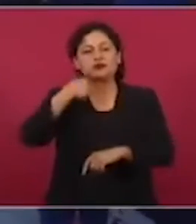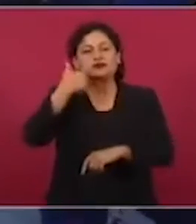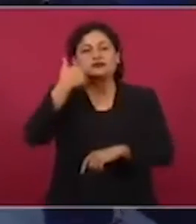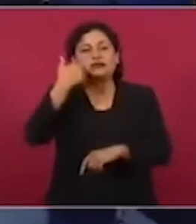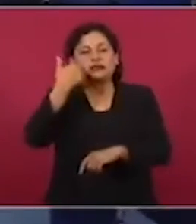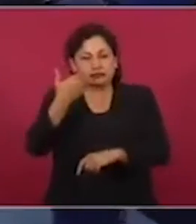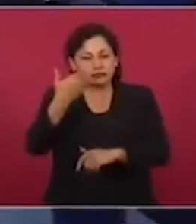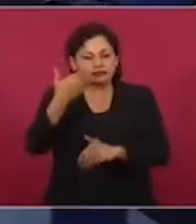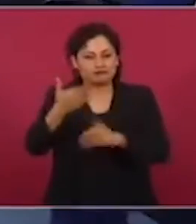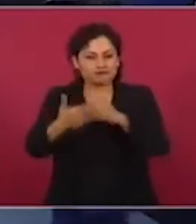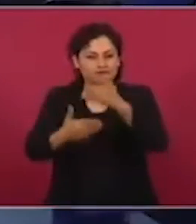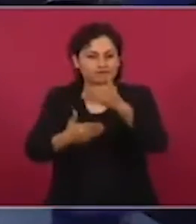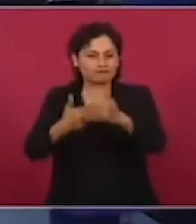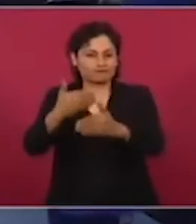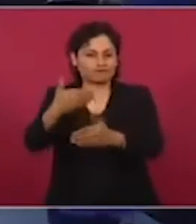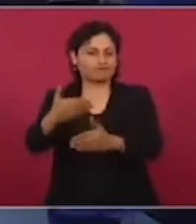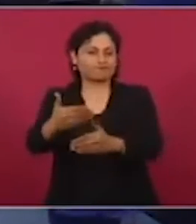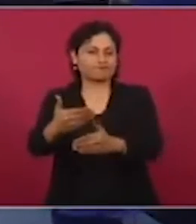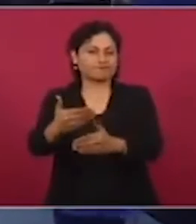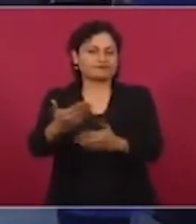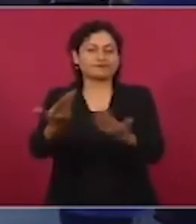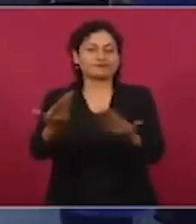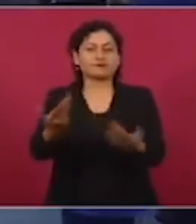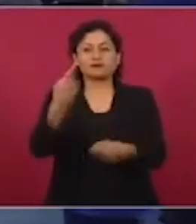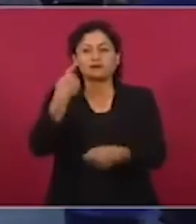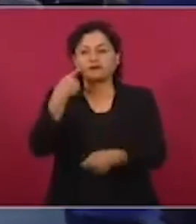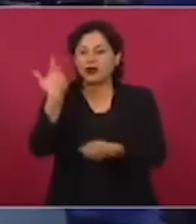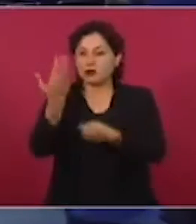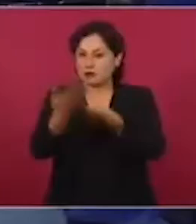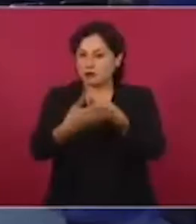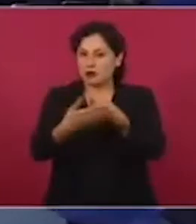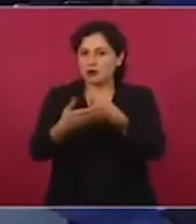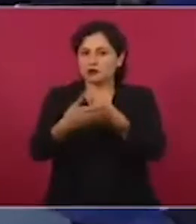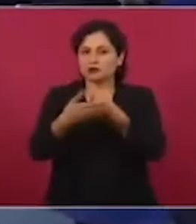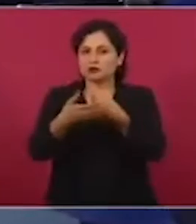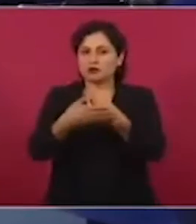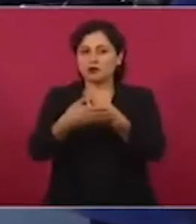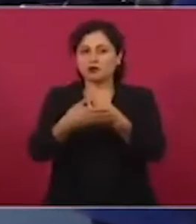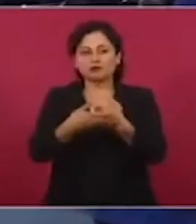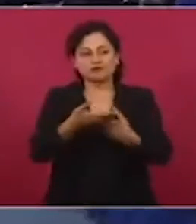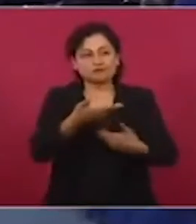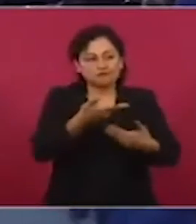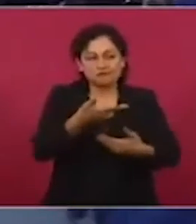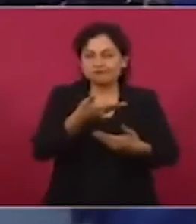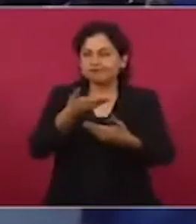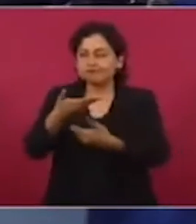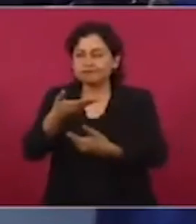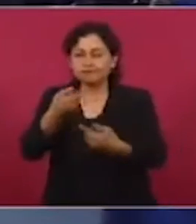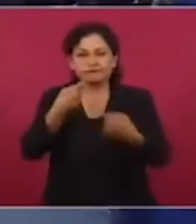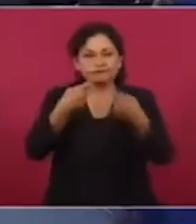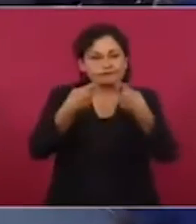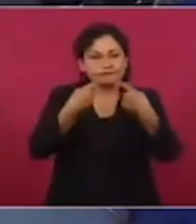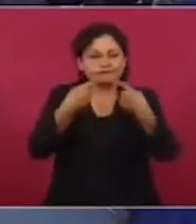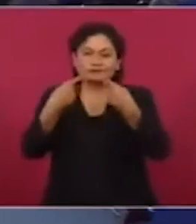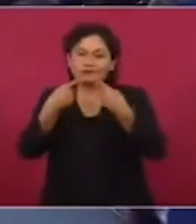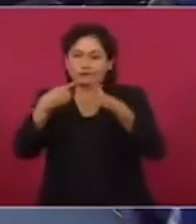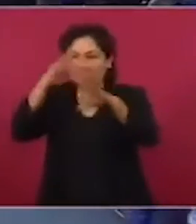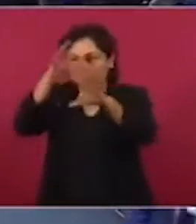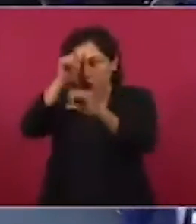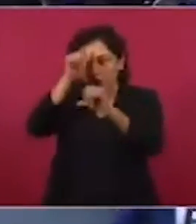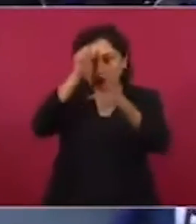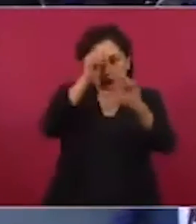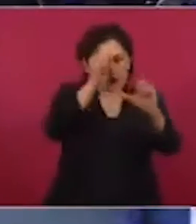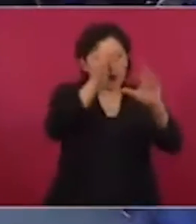La conciliación, los acuerdos con legisladores, con gobernadores,